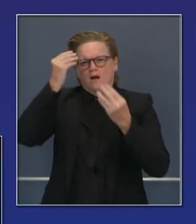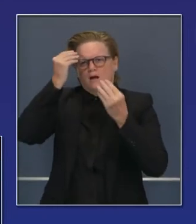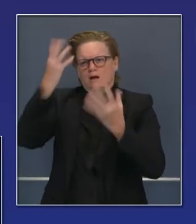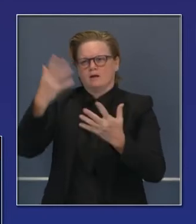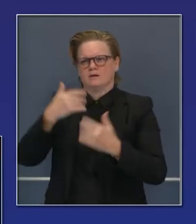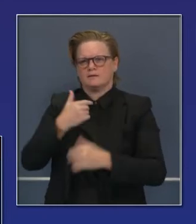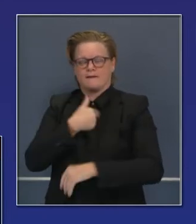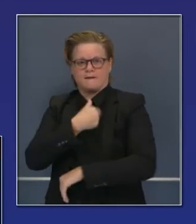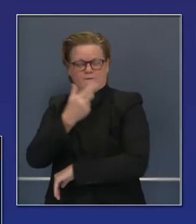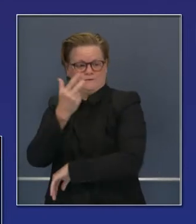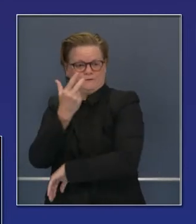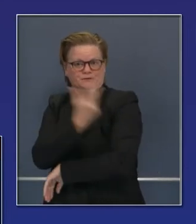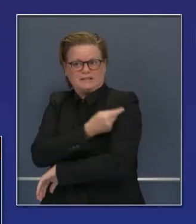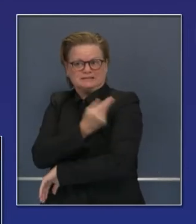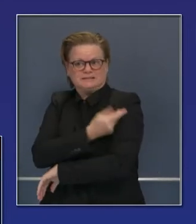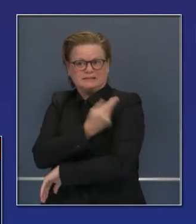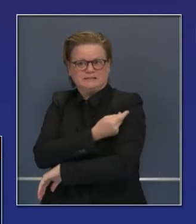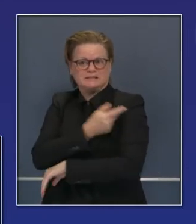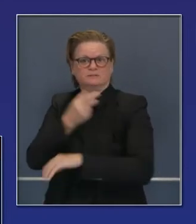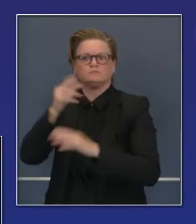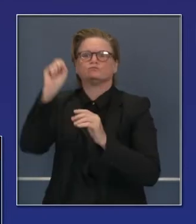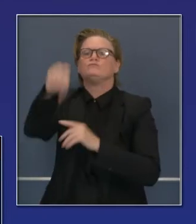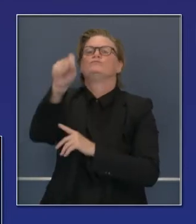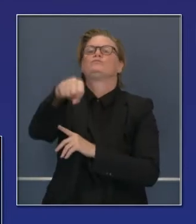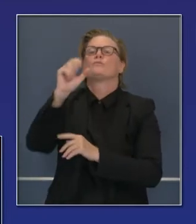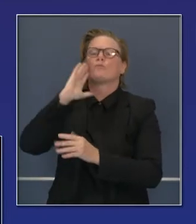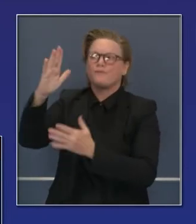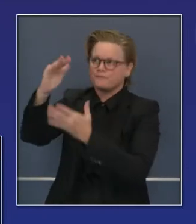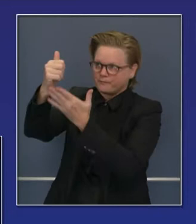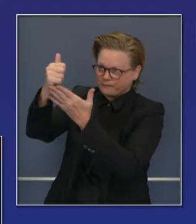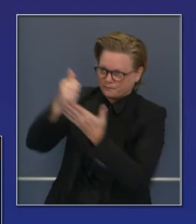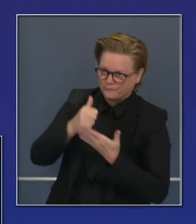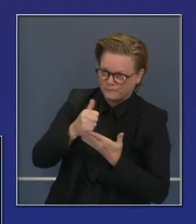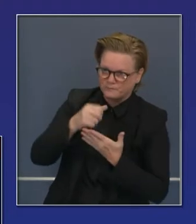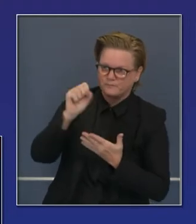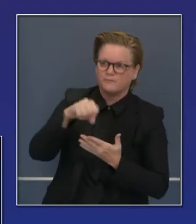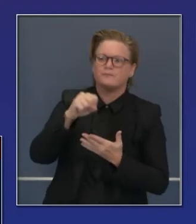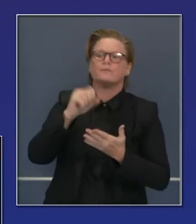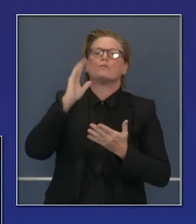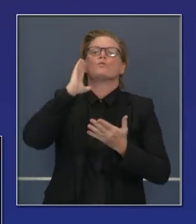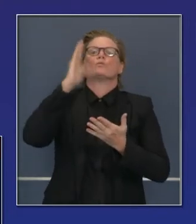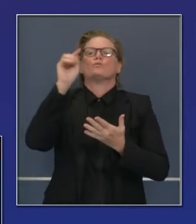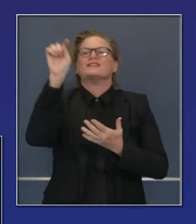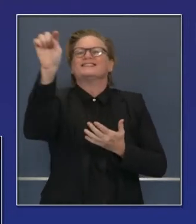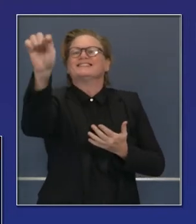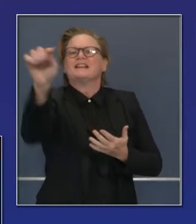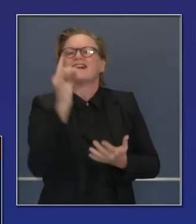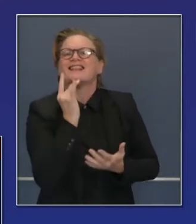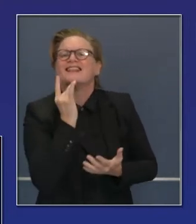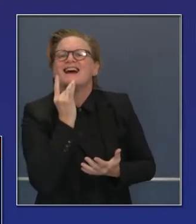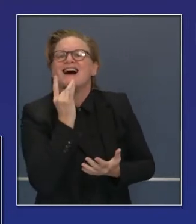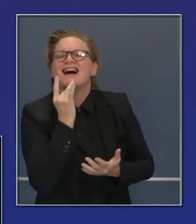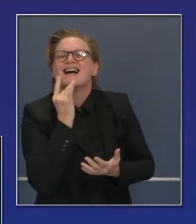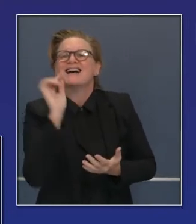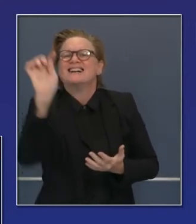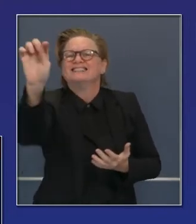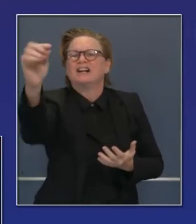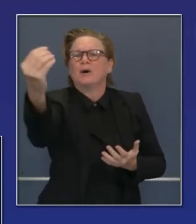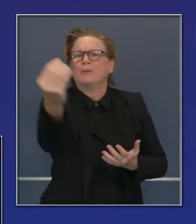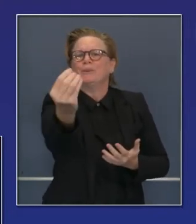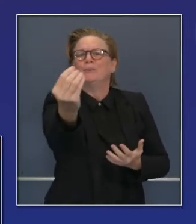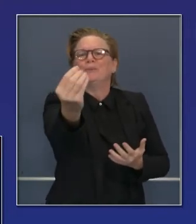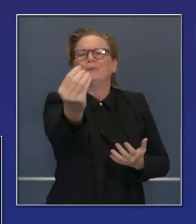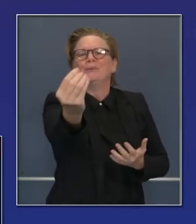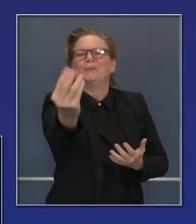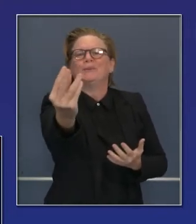las últimas noticias sobre las vacunas. La ayuda viene en camino. Se puede ver la luz al final del túnel. No estamos en un estado